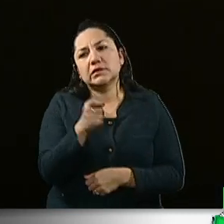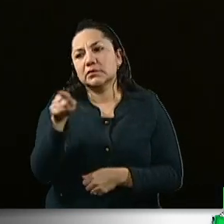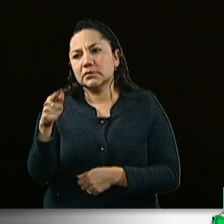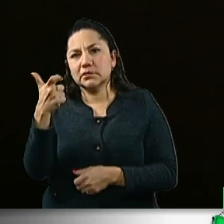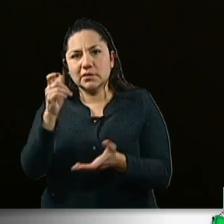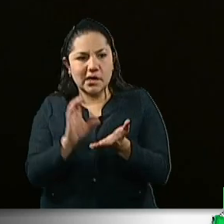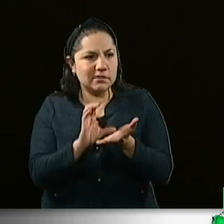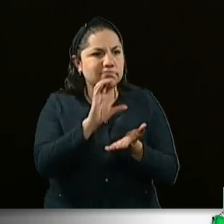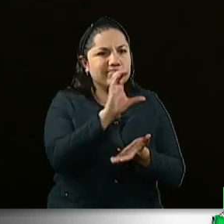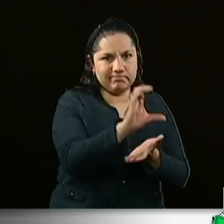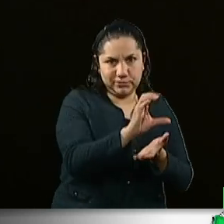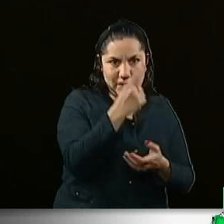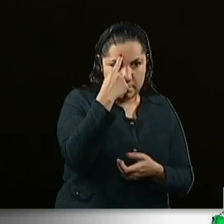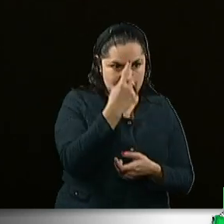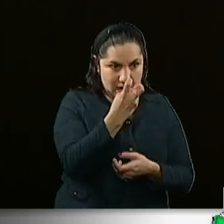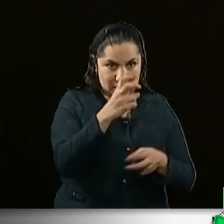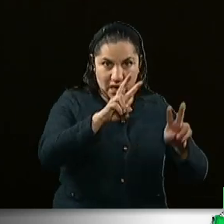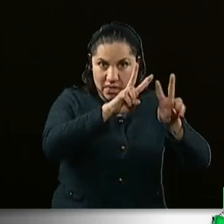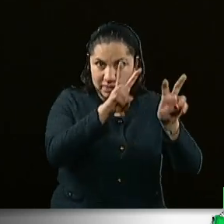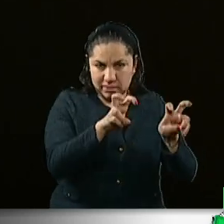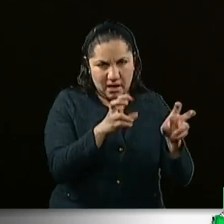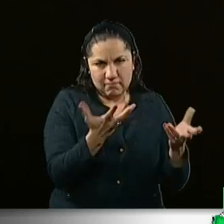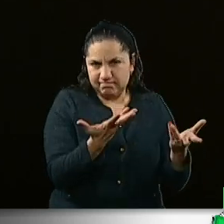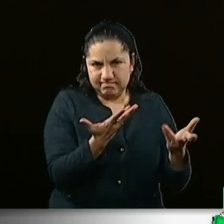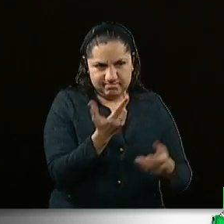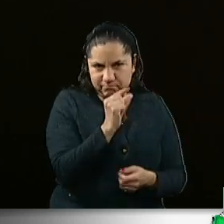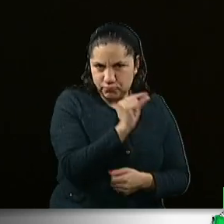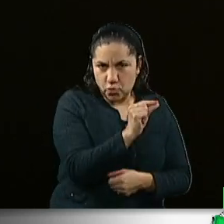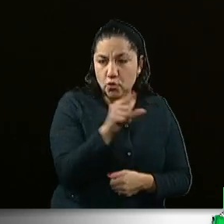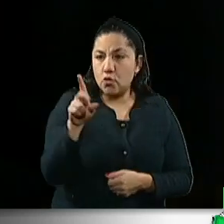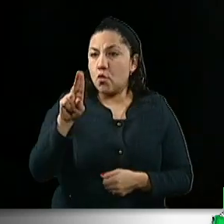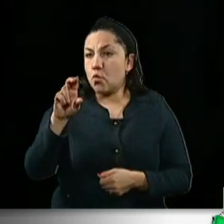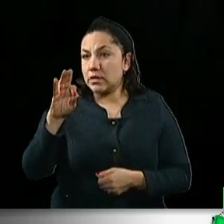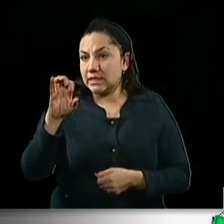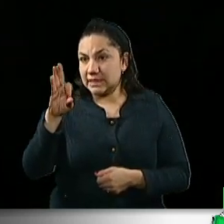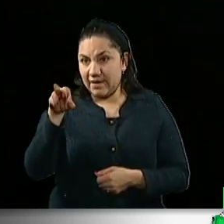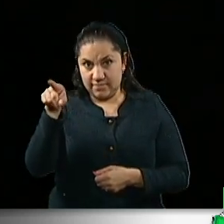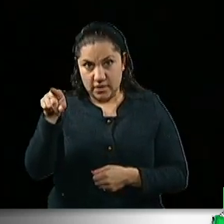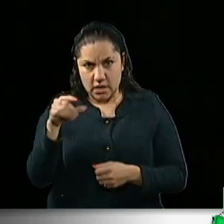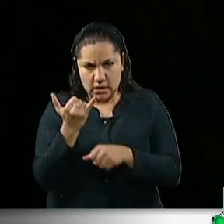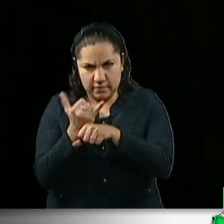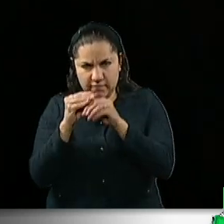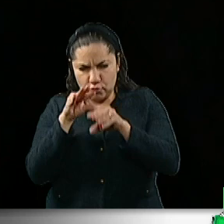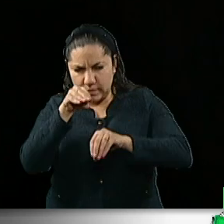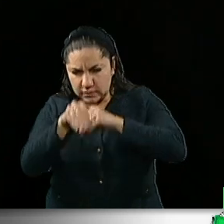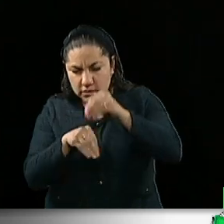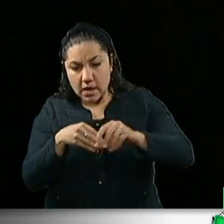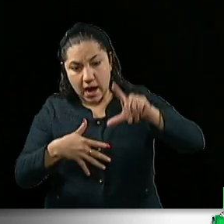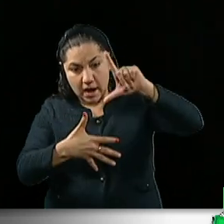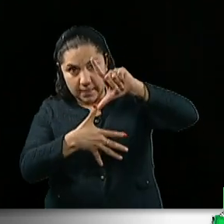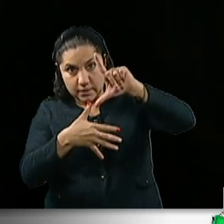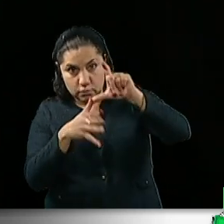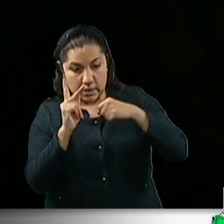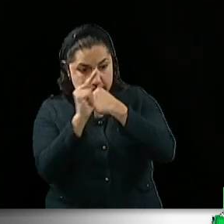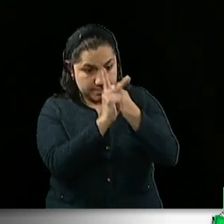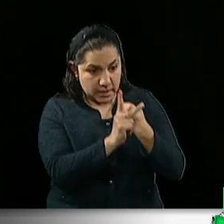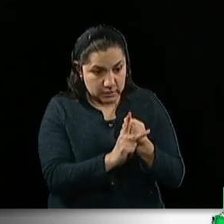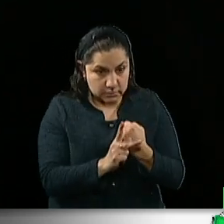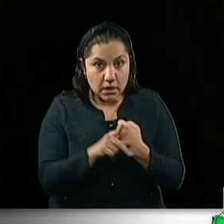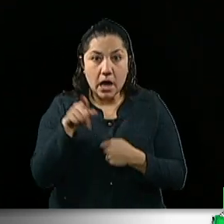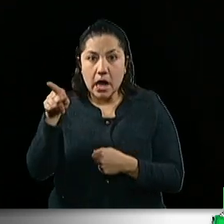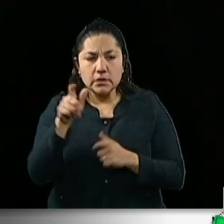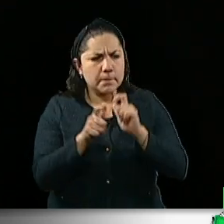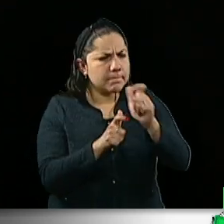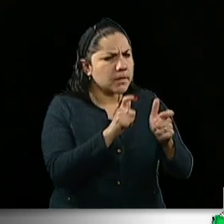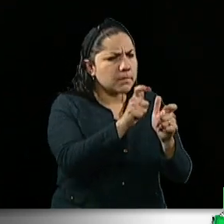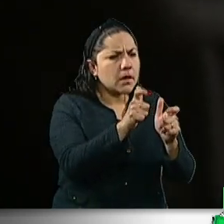las Naciones Unidas para la Infancia, UNICEF, las naciones de la región latinoamericana destinan solamente 1.8% de su gasto